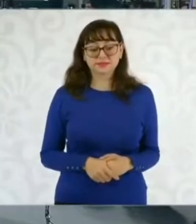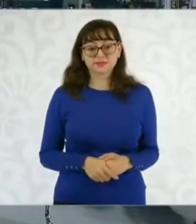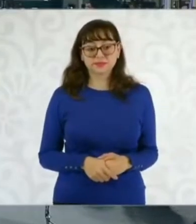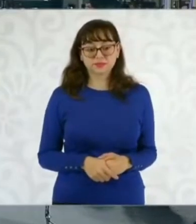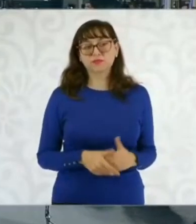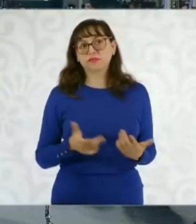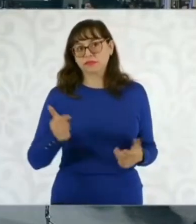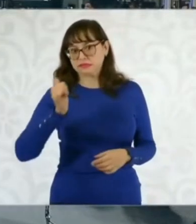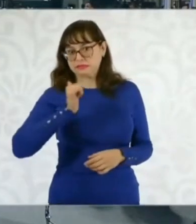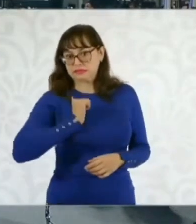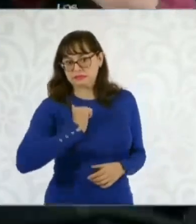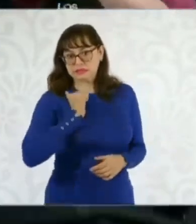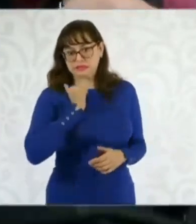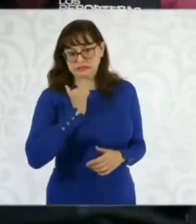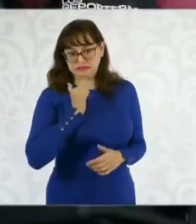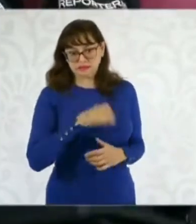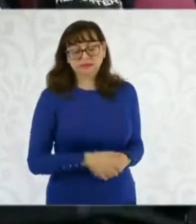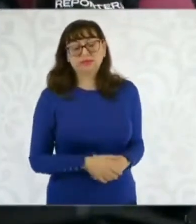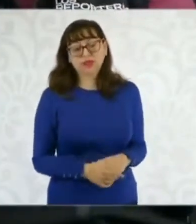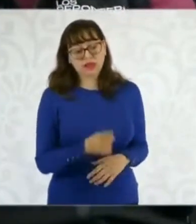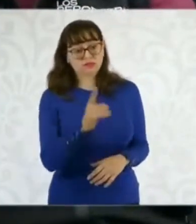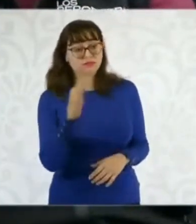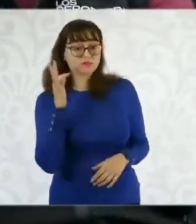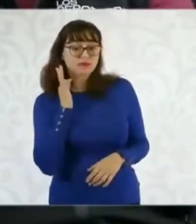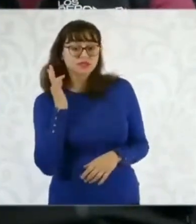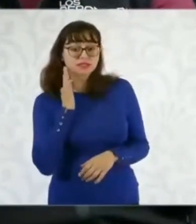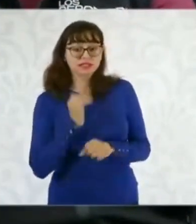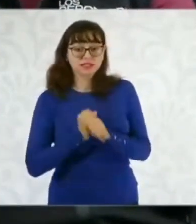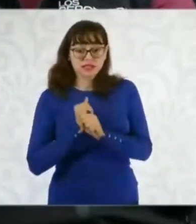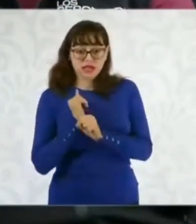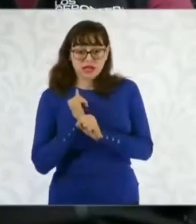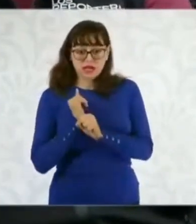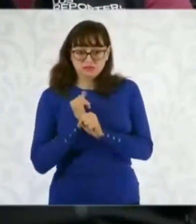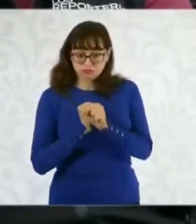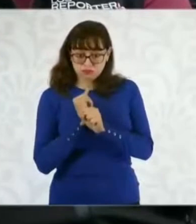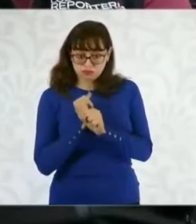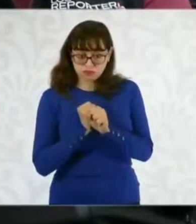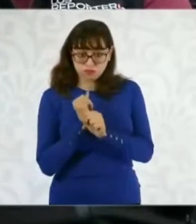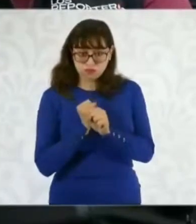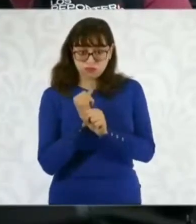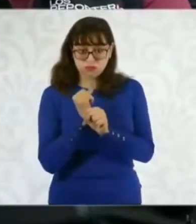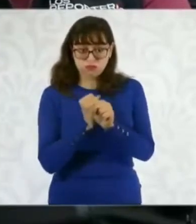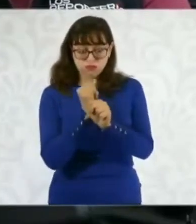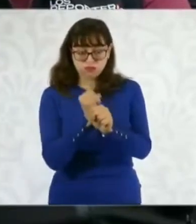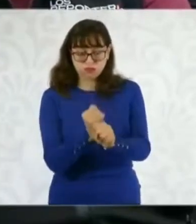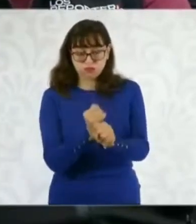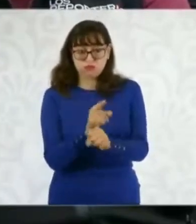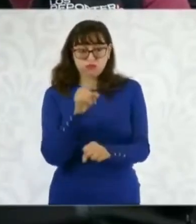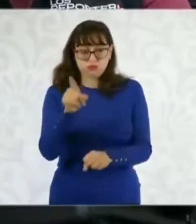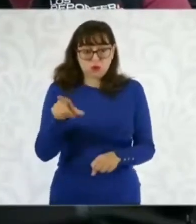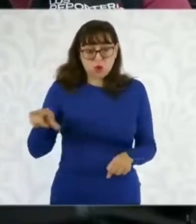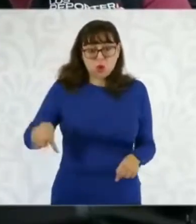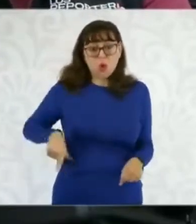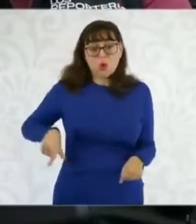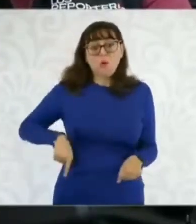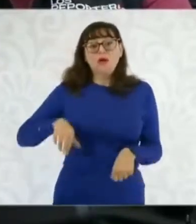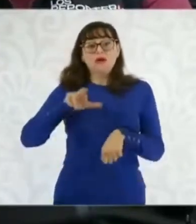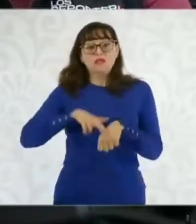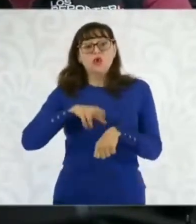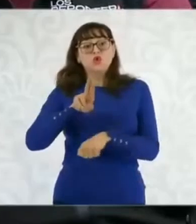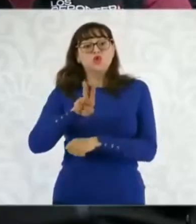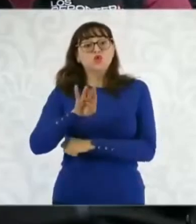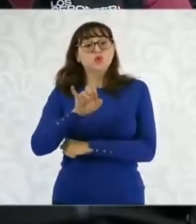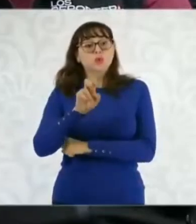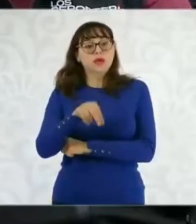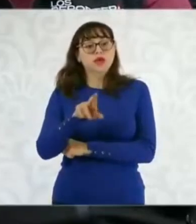También en las investigaciones que ustedes están teniendo, ¿cómo llevan el caso del gobernador Rubén Rocha? Si